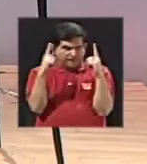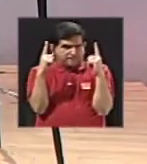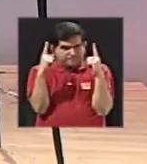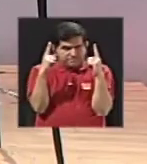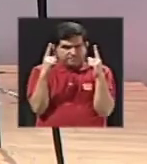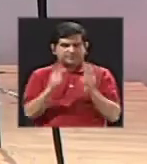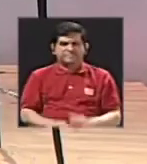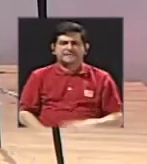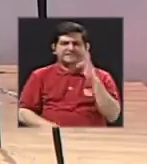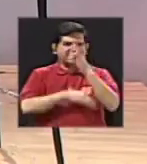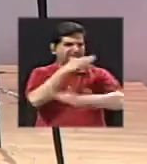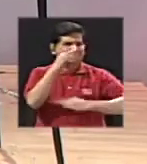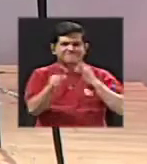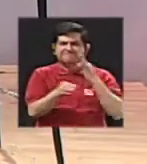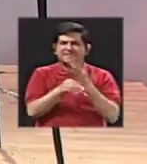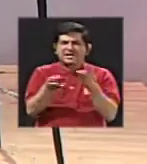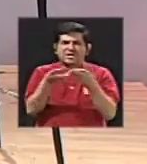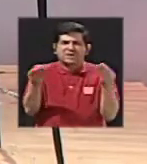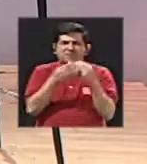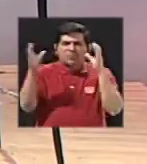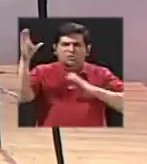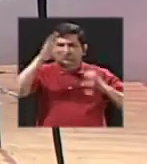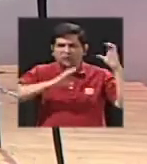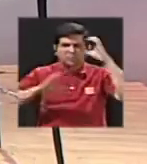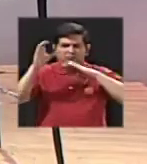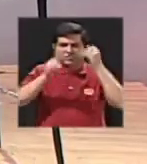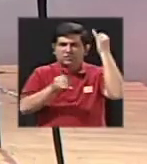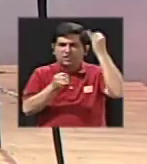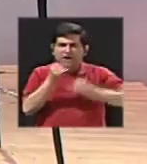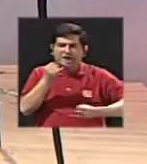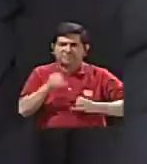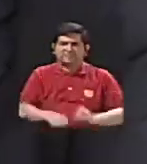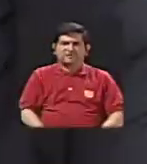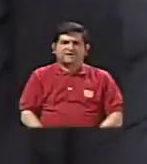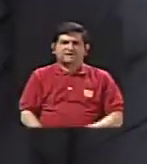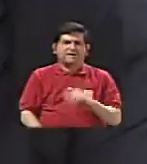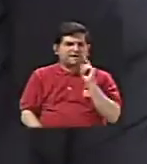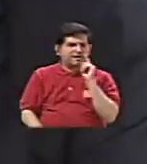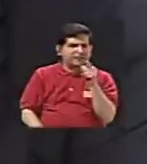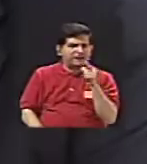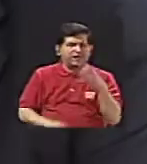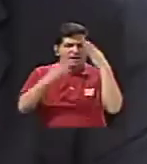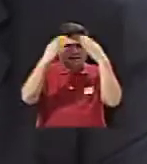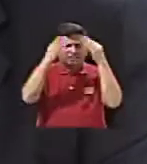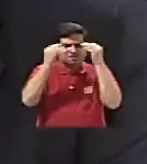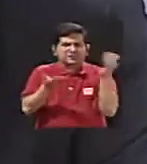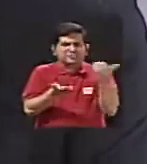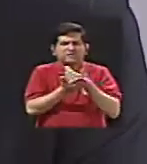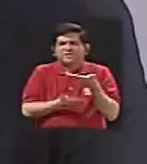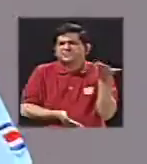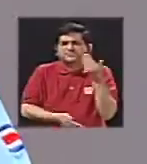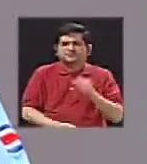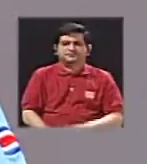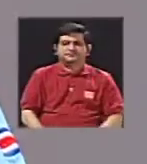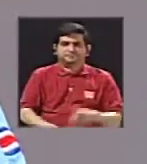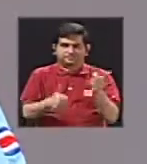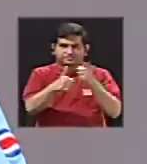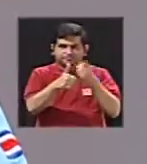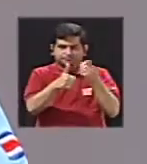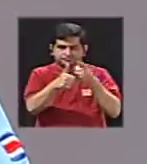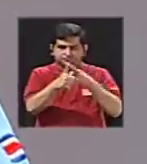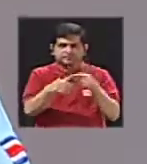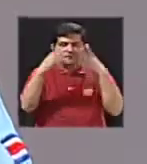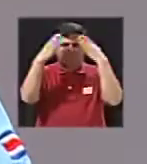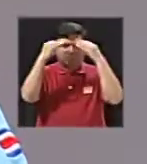en qué tipo de producto científico termina convirtiéndose esta información recabada pues bueno primeramente